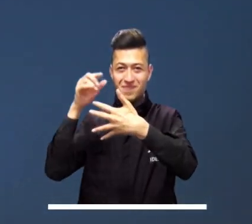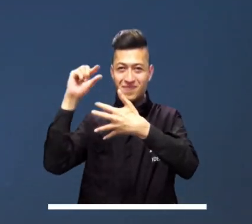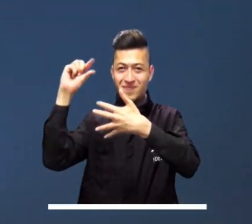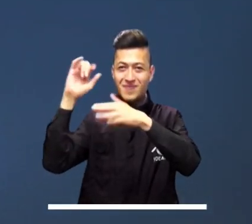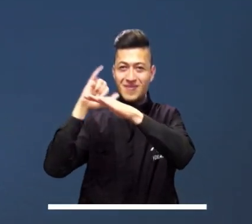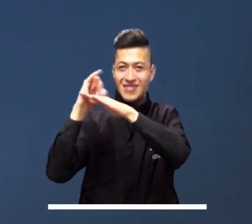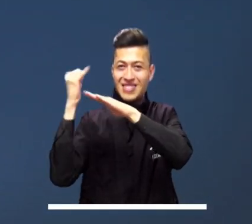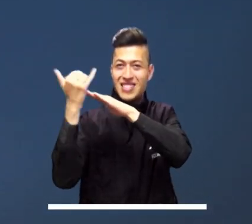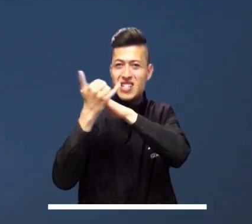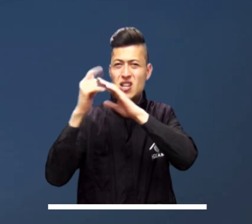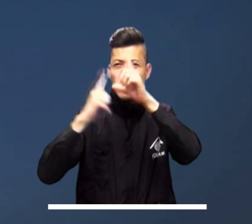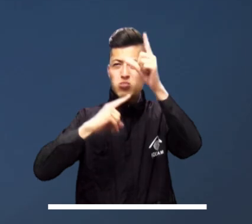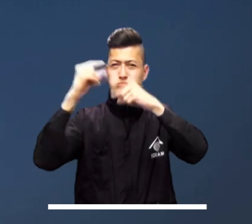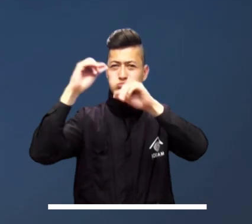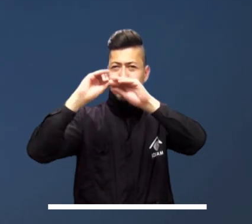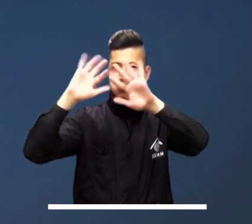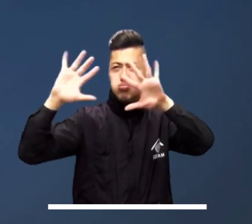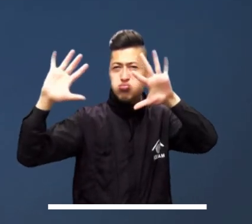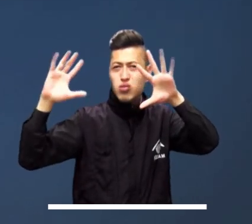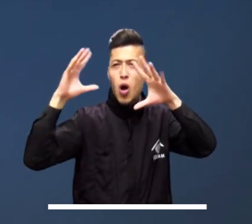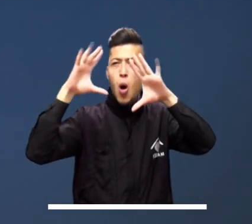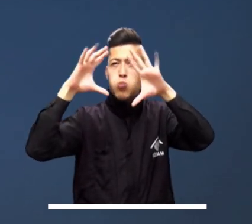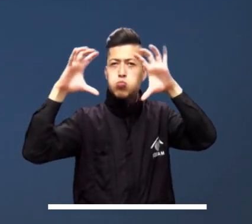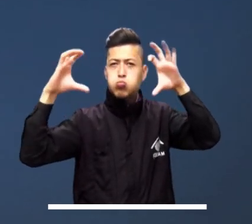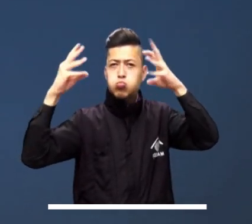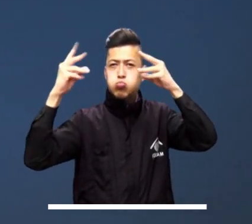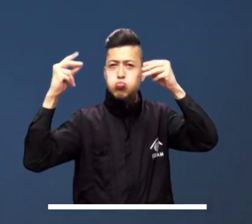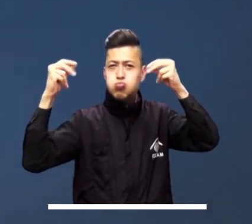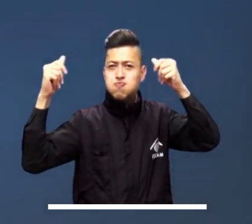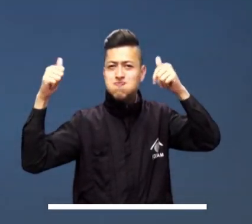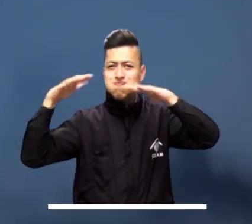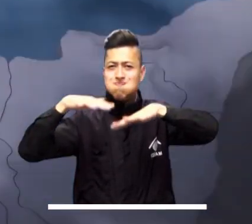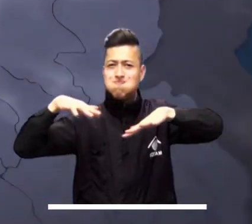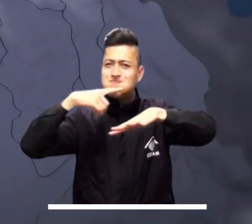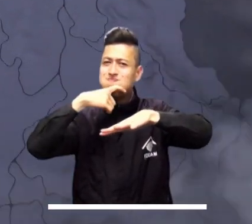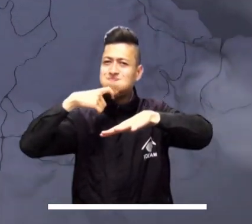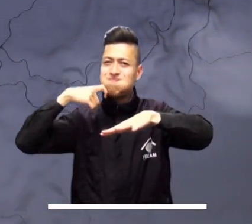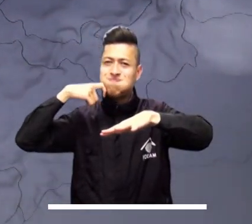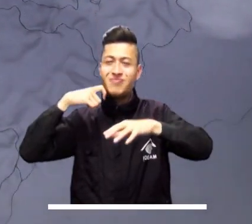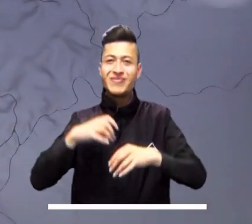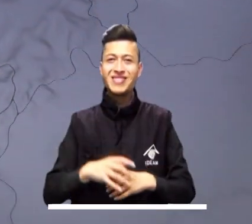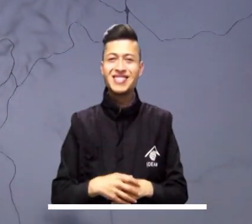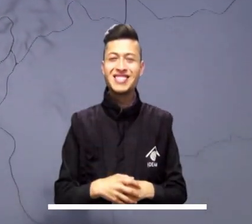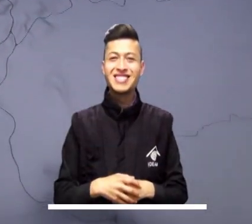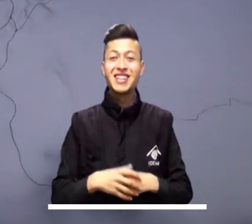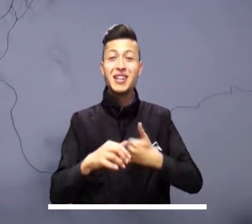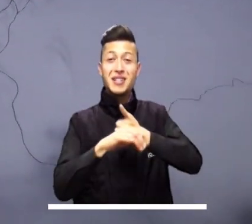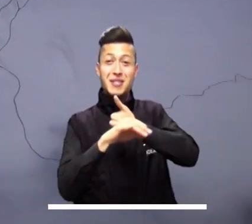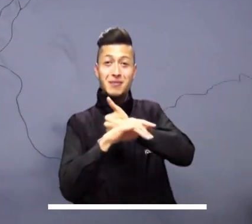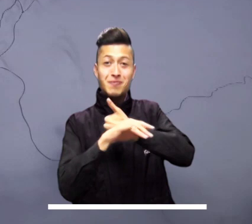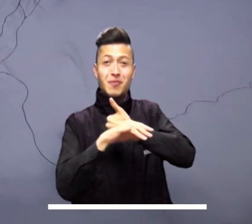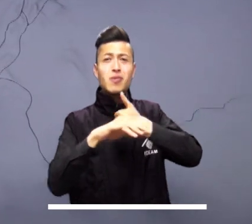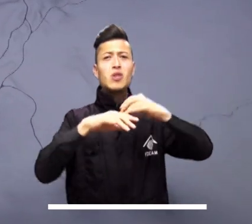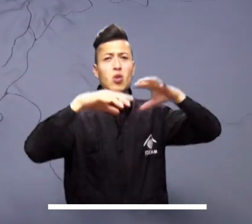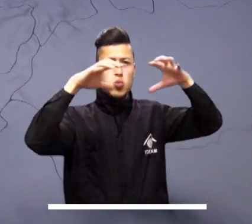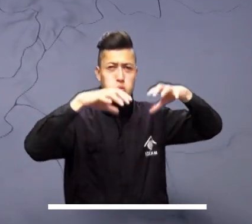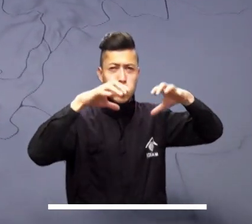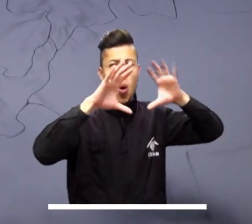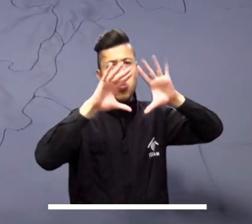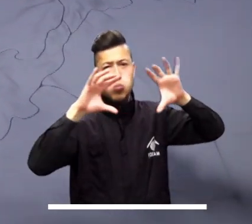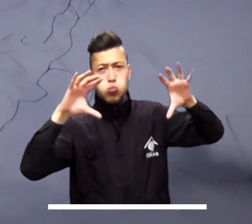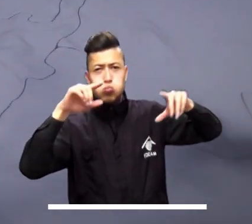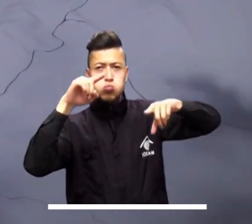Las islas de San Andrés nos ofrecerán una noche estrellada con nubes pasajeras y tiempos fechos sobre el área. Lluvias ligeras e